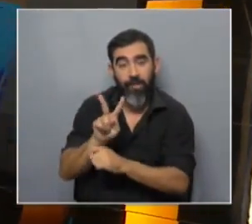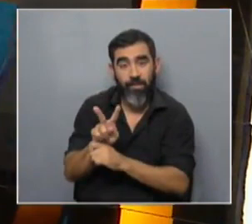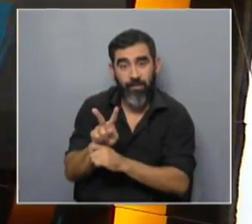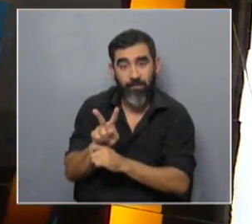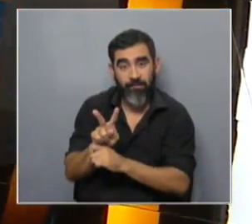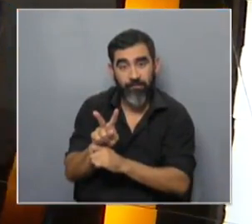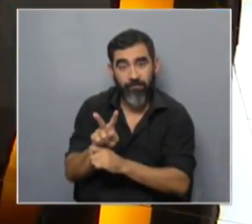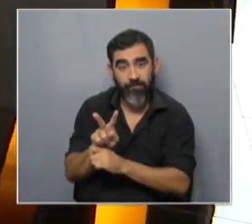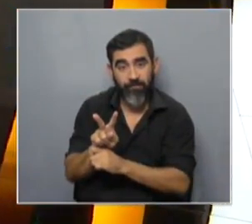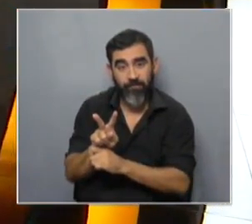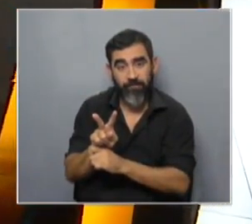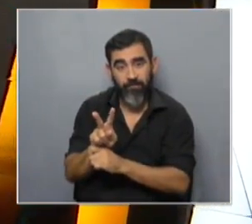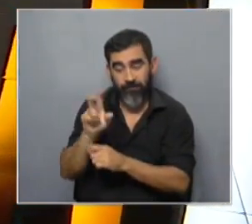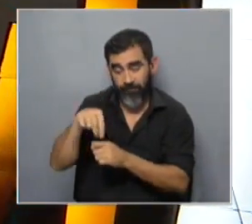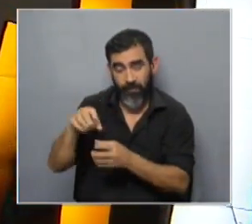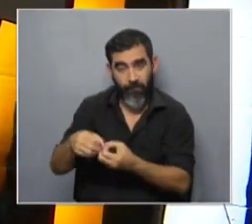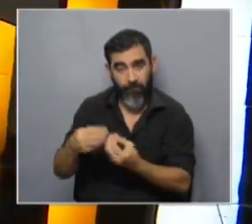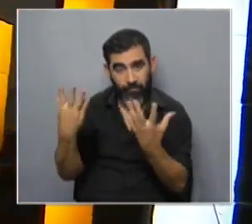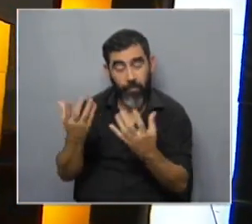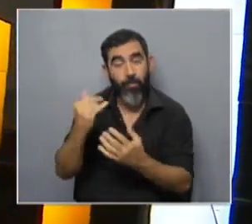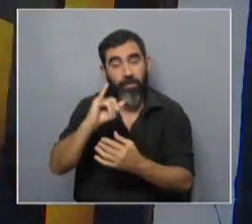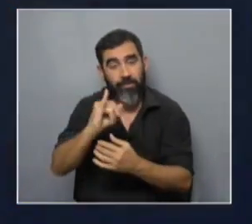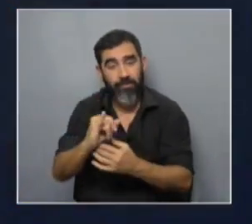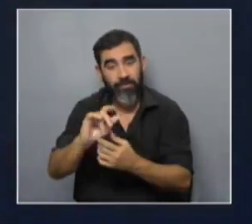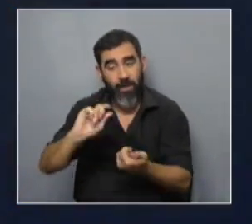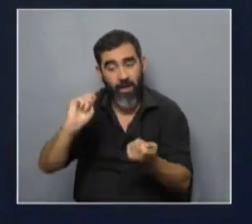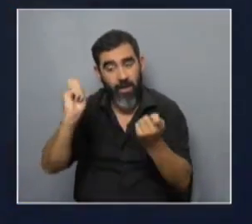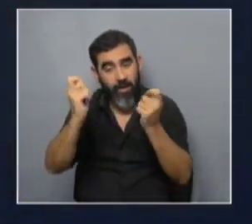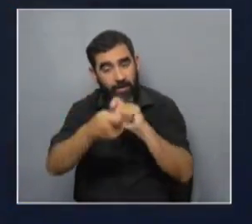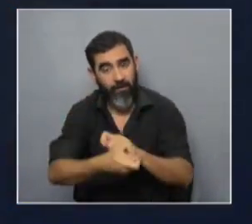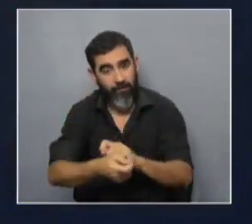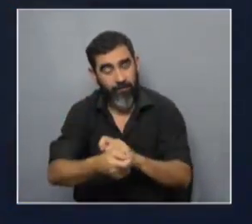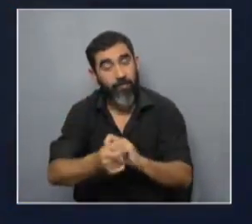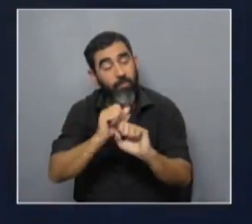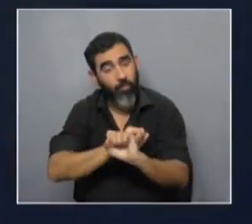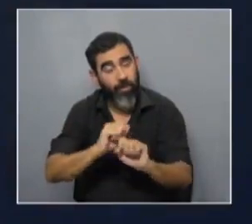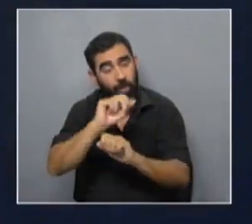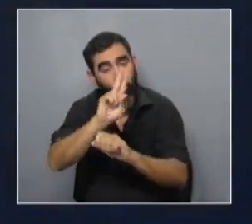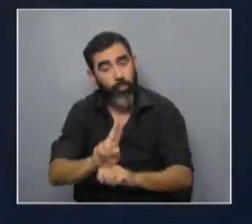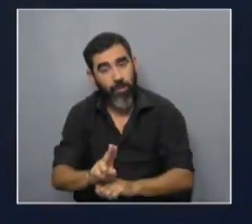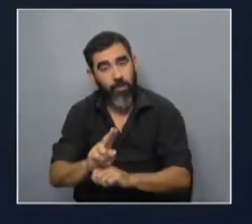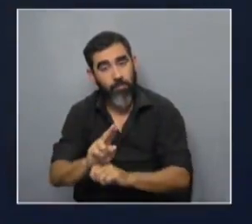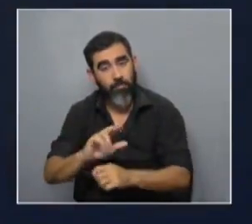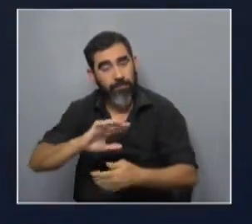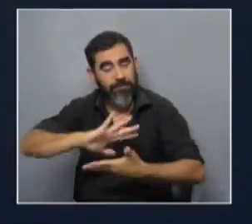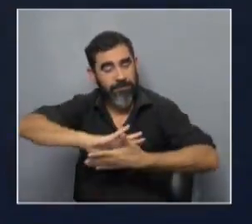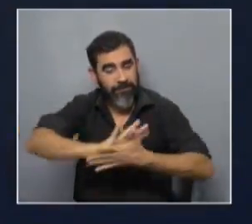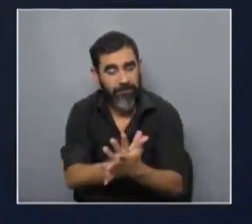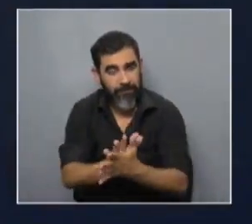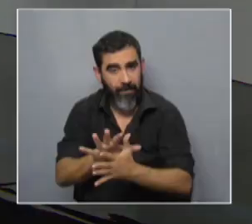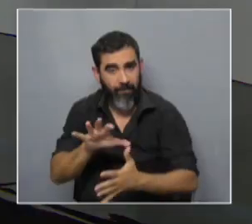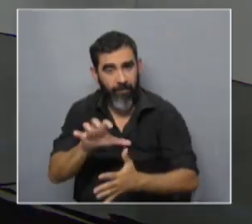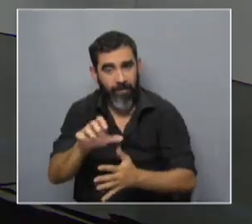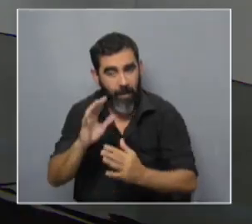Exacto. Al hospedador de infecciones. Pero si tú le das la vuelta, puedes utilizar esas herramientas para matar bacterias de forma